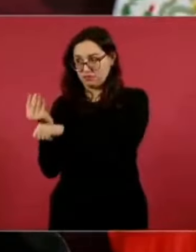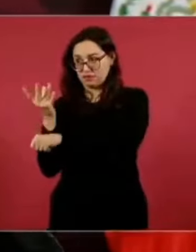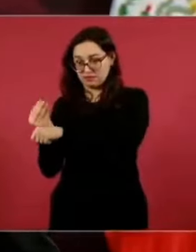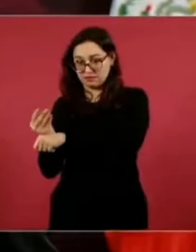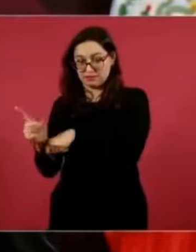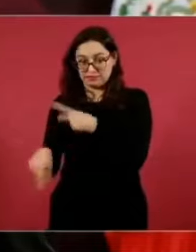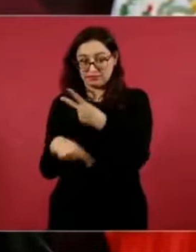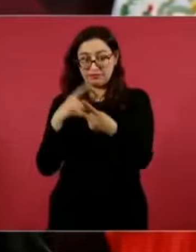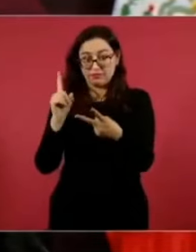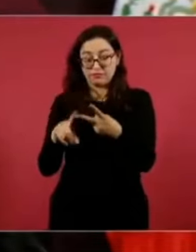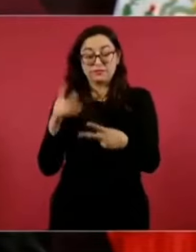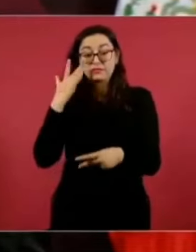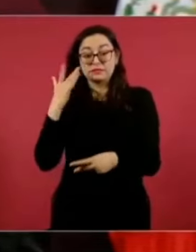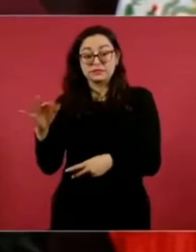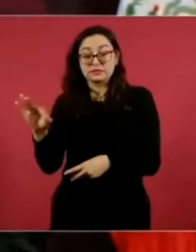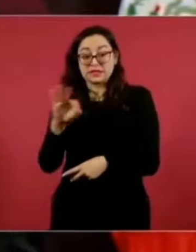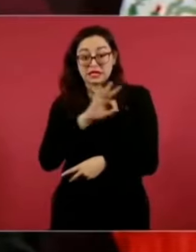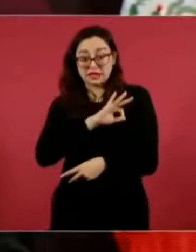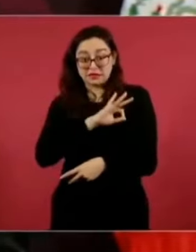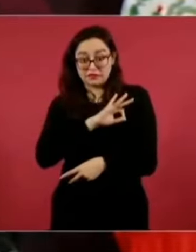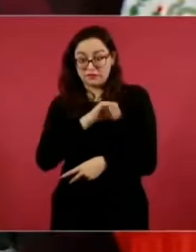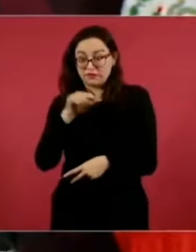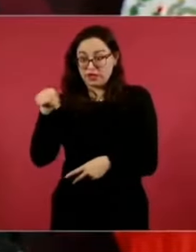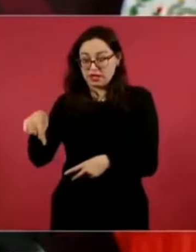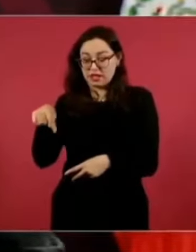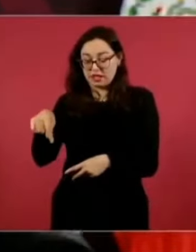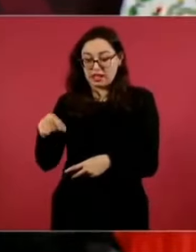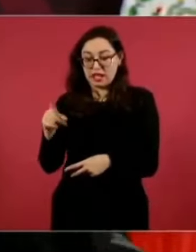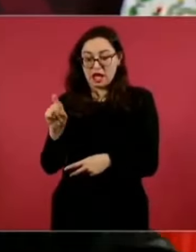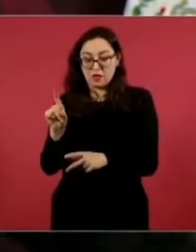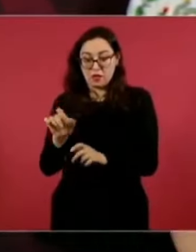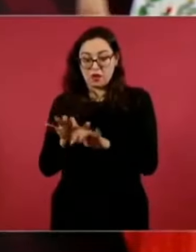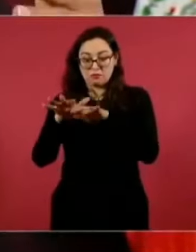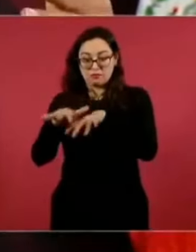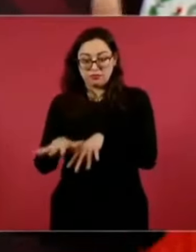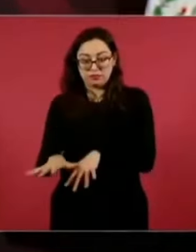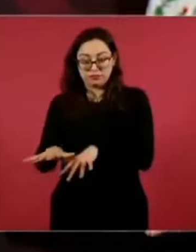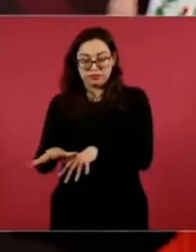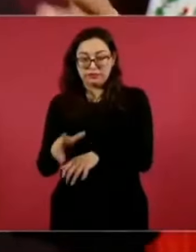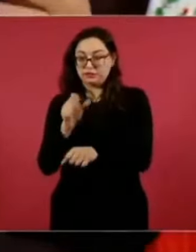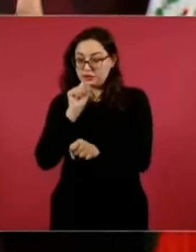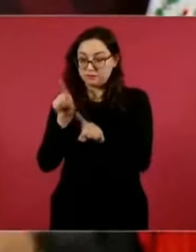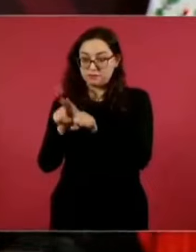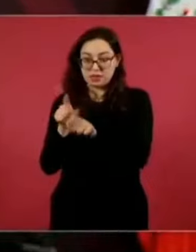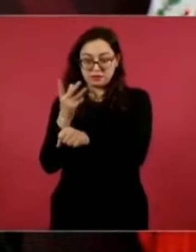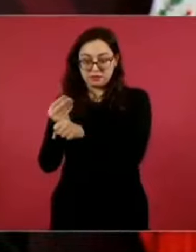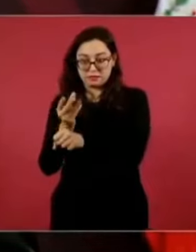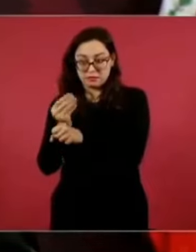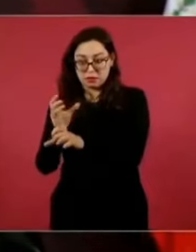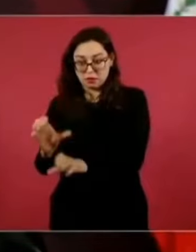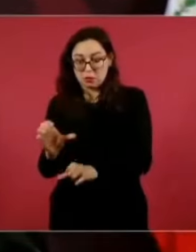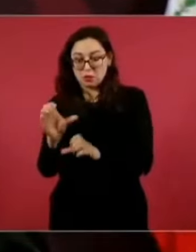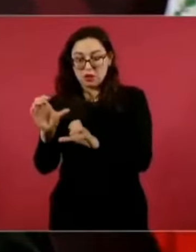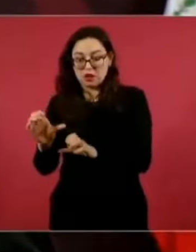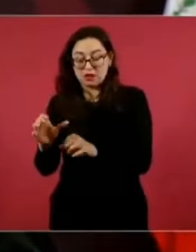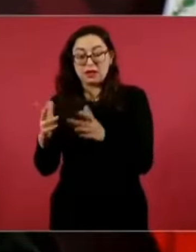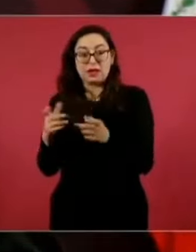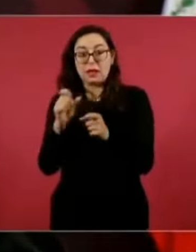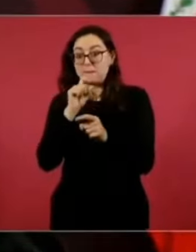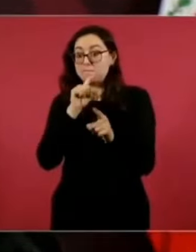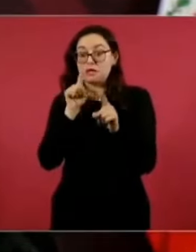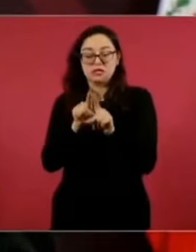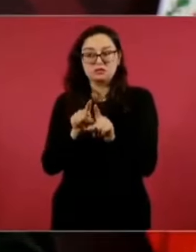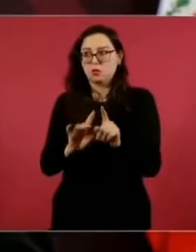todo eso se cuidó y ahora va a ser un espacio para el disfrute de todos.